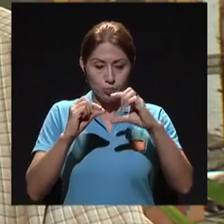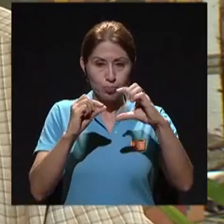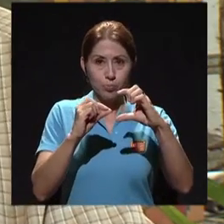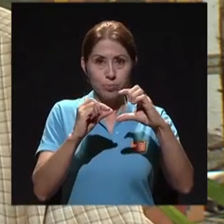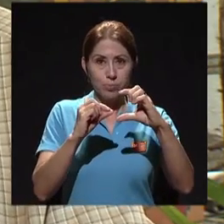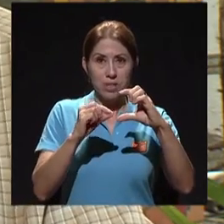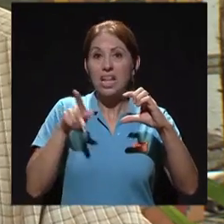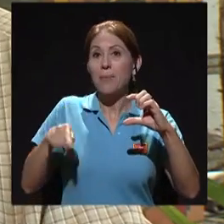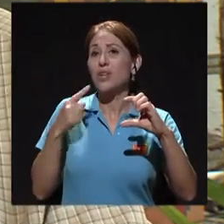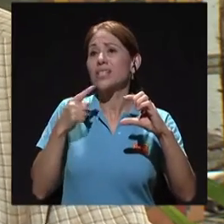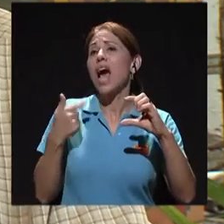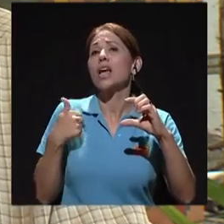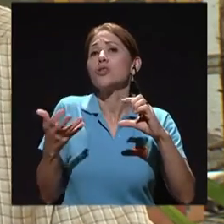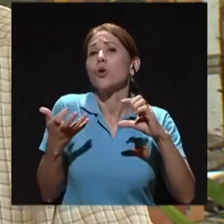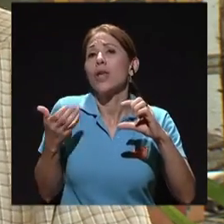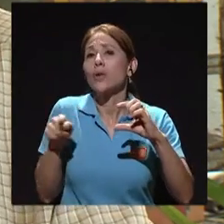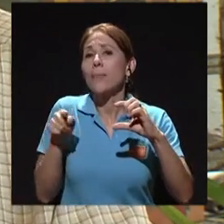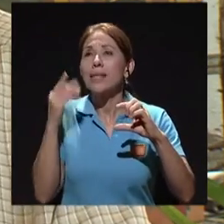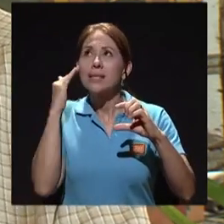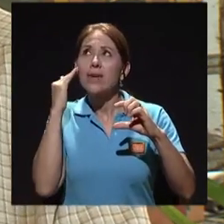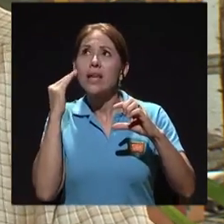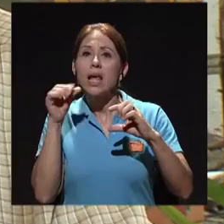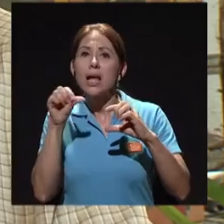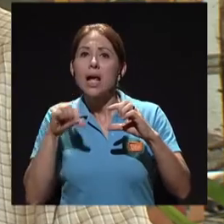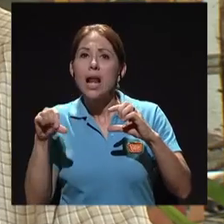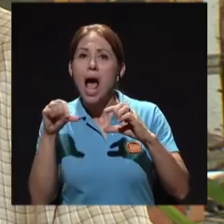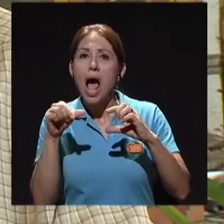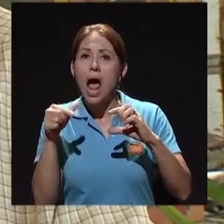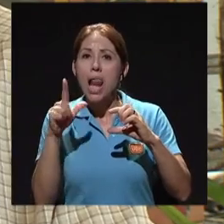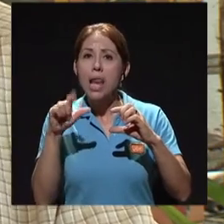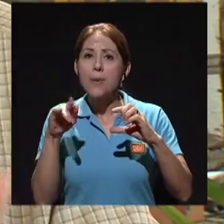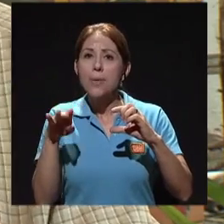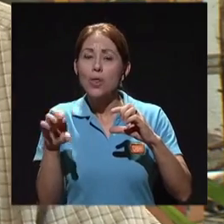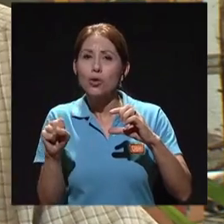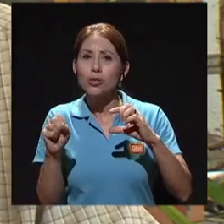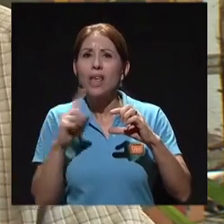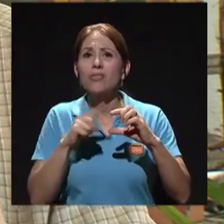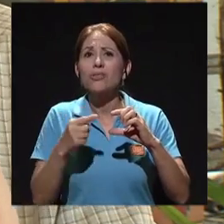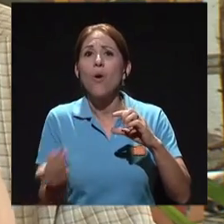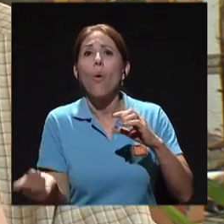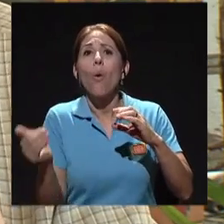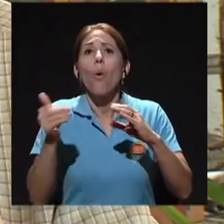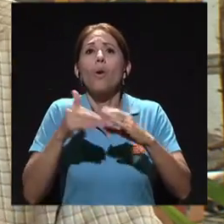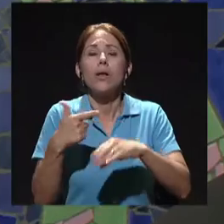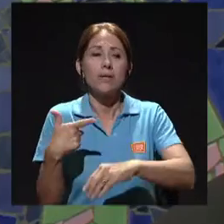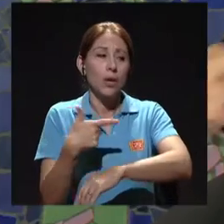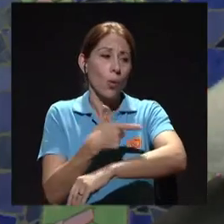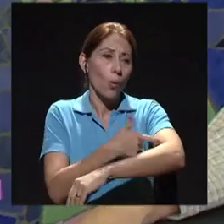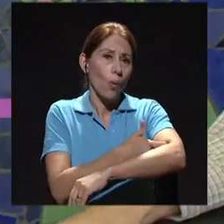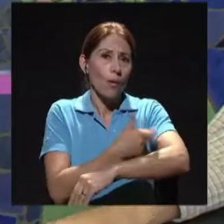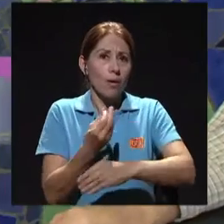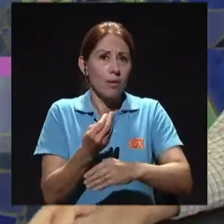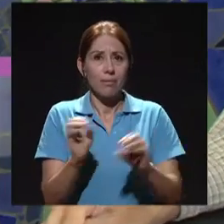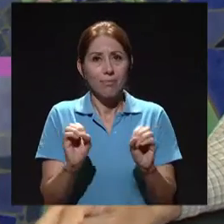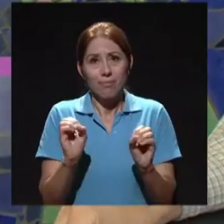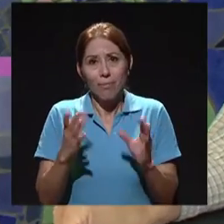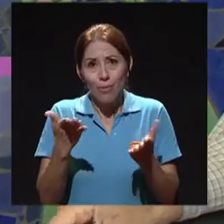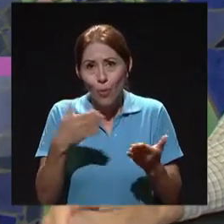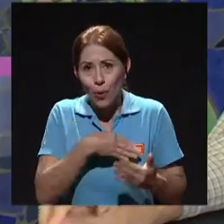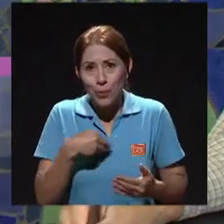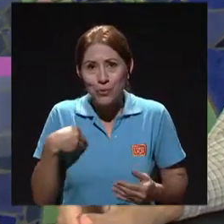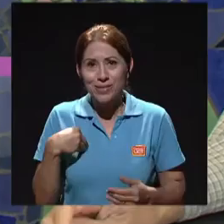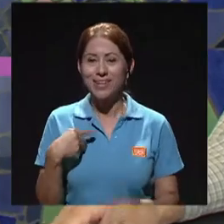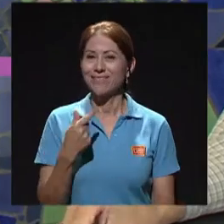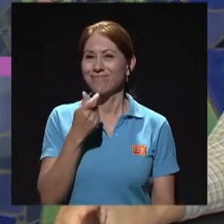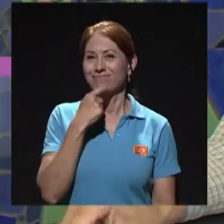tubo correcto, entonces hay que volver a hacer una punción venosa. Y pues a nadie le gusta que lo estén punzando, ¿verdad? Yo quería consultar